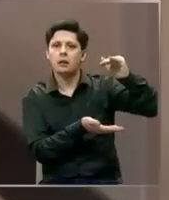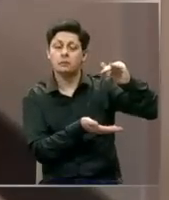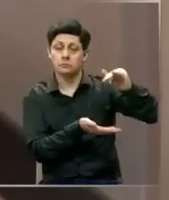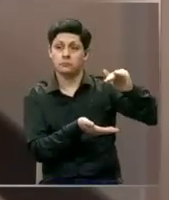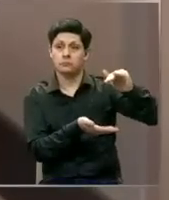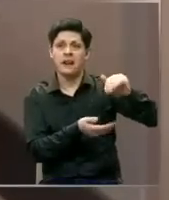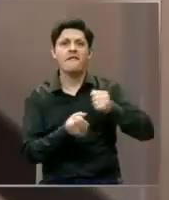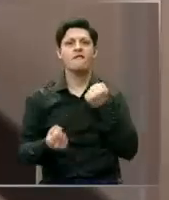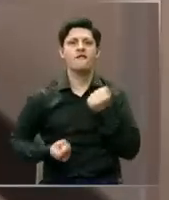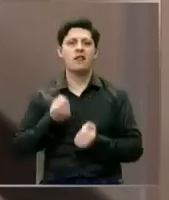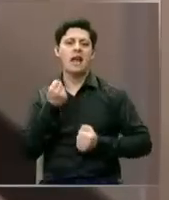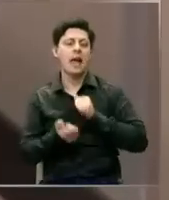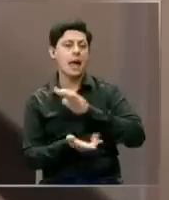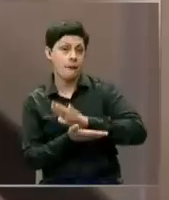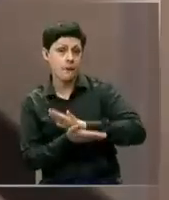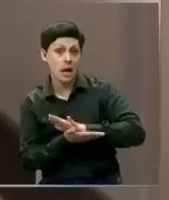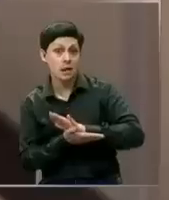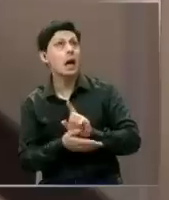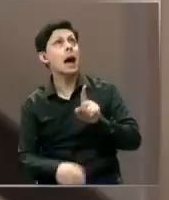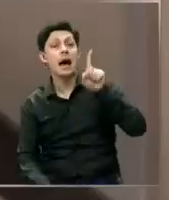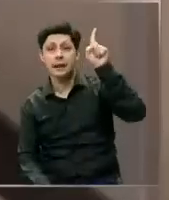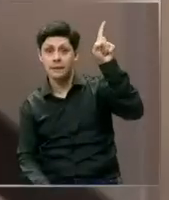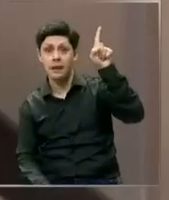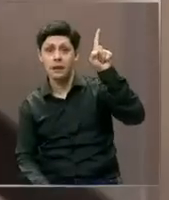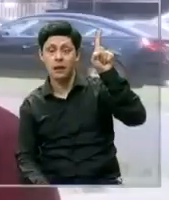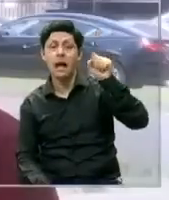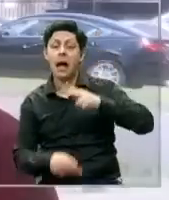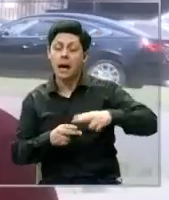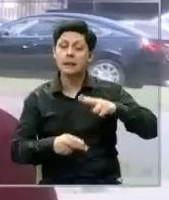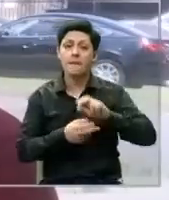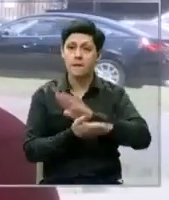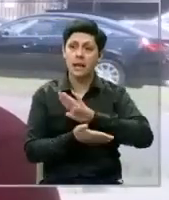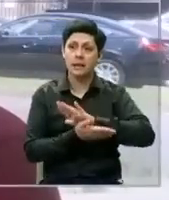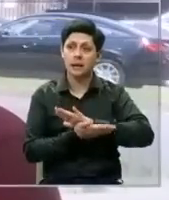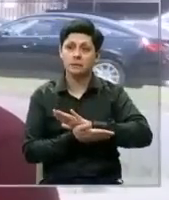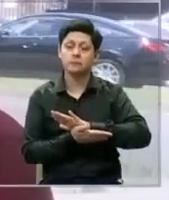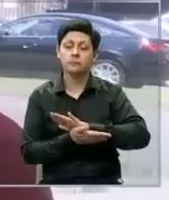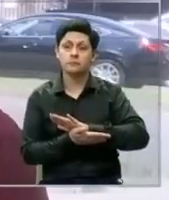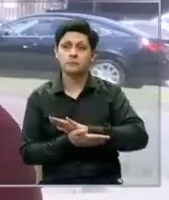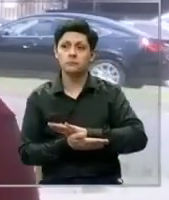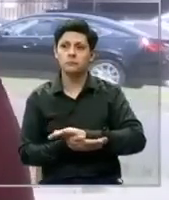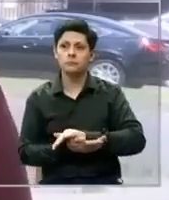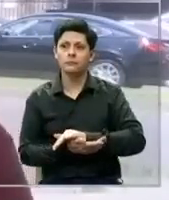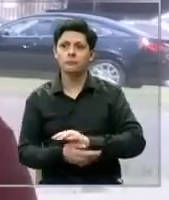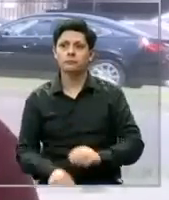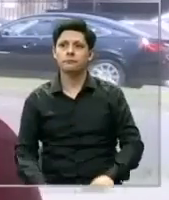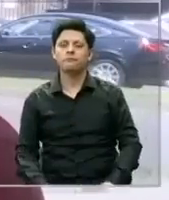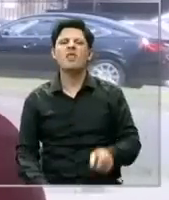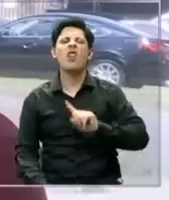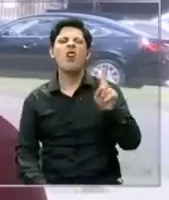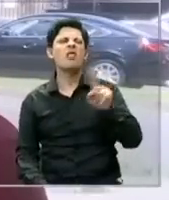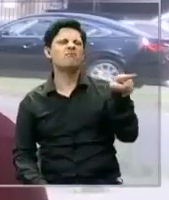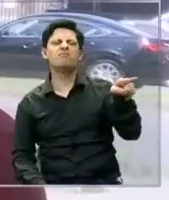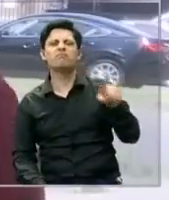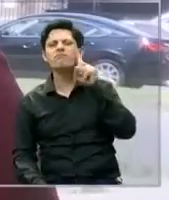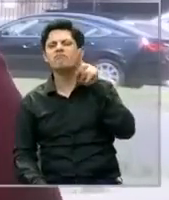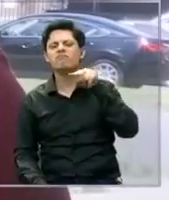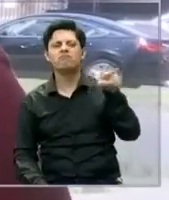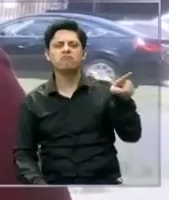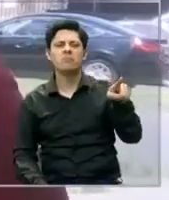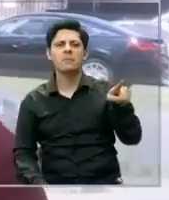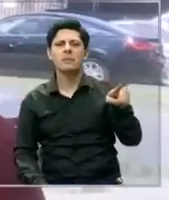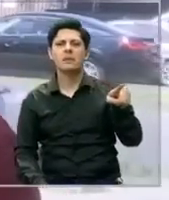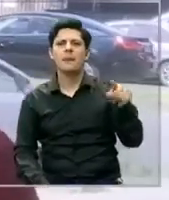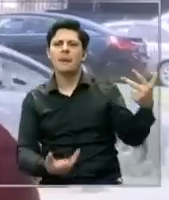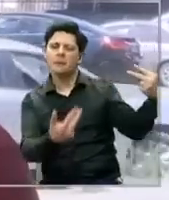provocan fiestas. Por supuesto, arriba hacen fiestas. Son artimañas que quieren utilizar porque, si no,